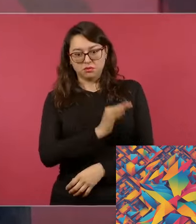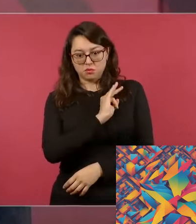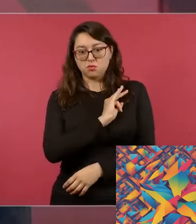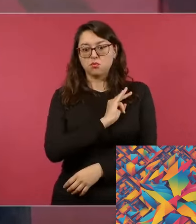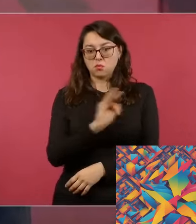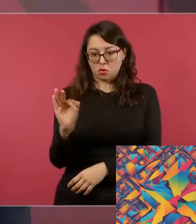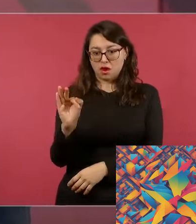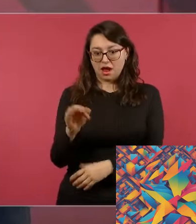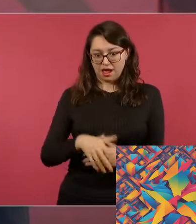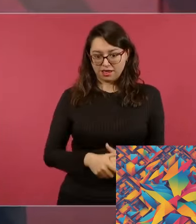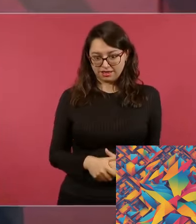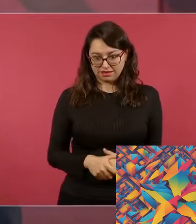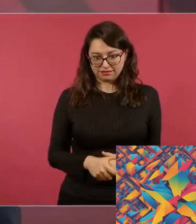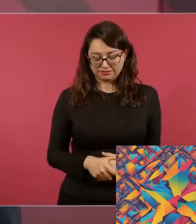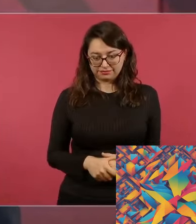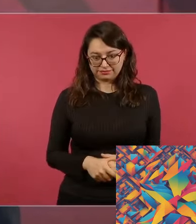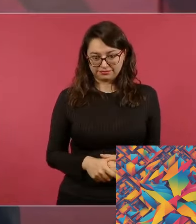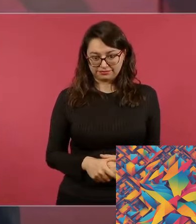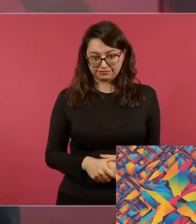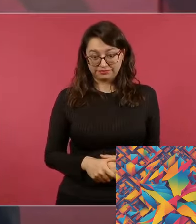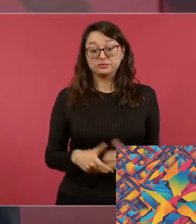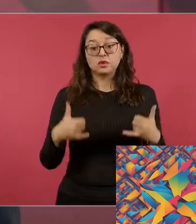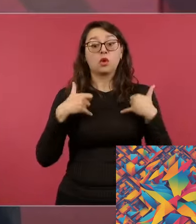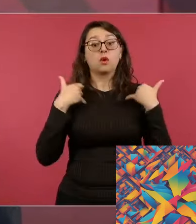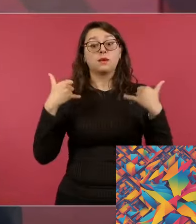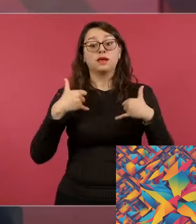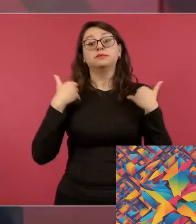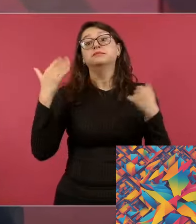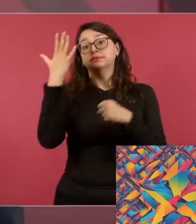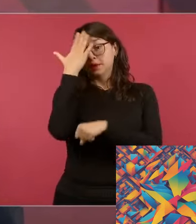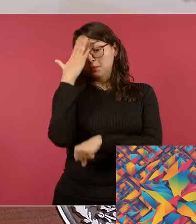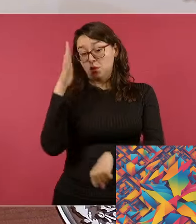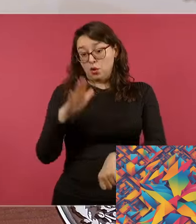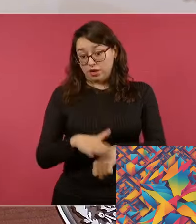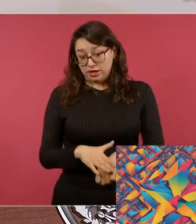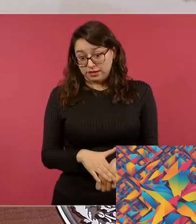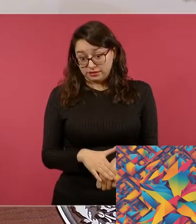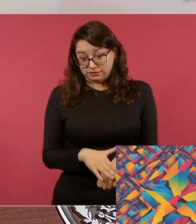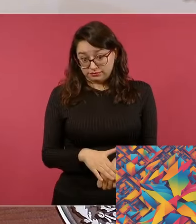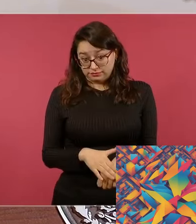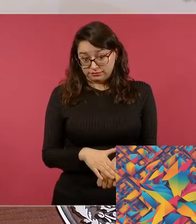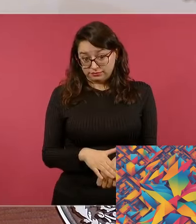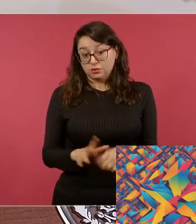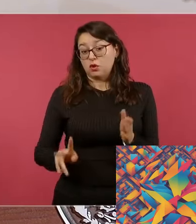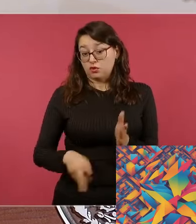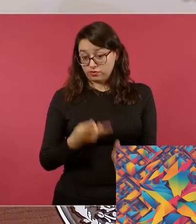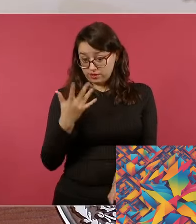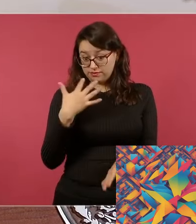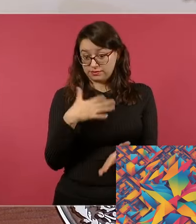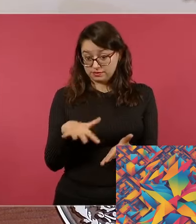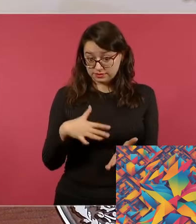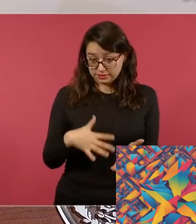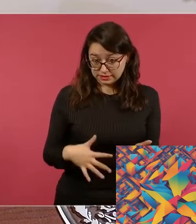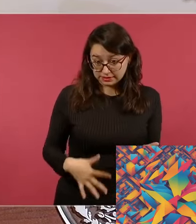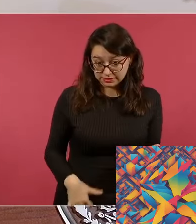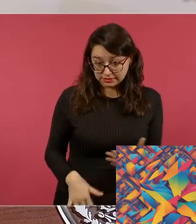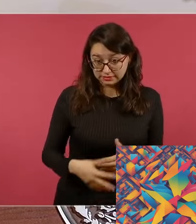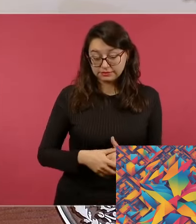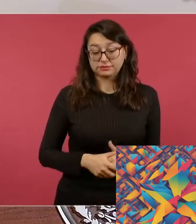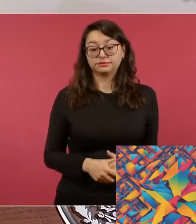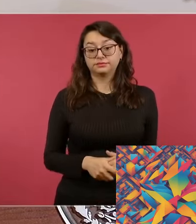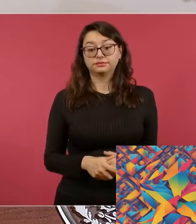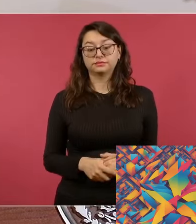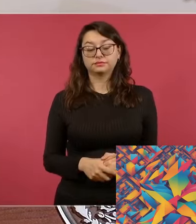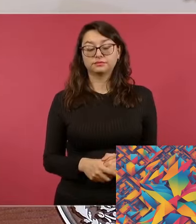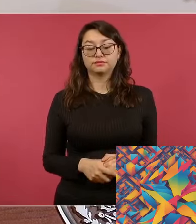opiniones casi divididas, lo que indica un reconocimiento de los esfuerzos realizados para combatir este flagelo. Este panorama